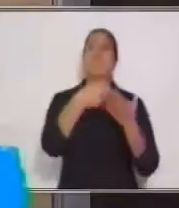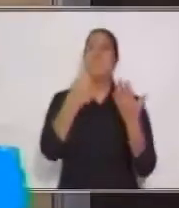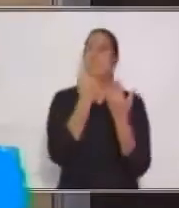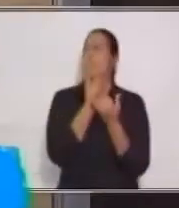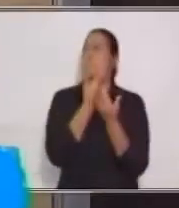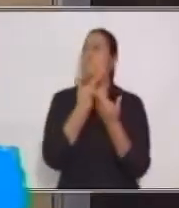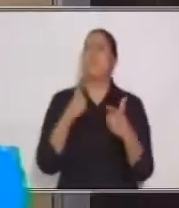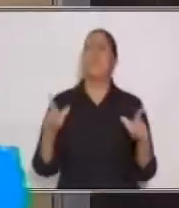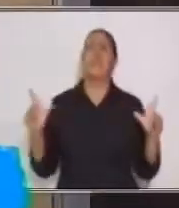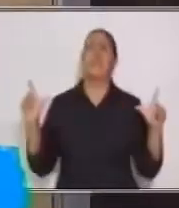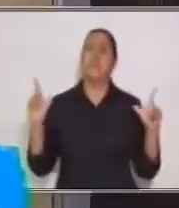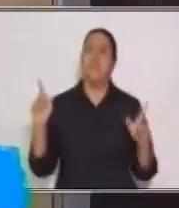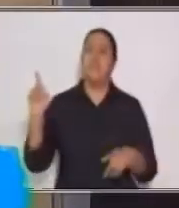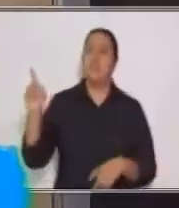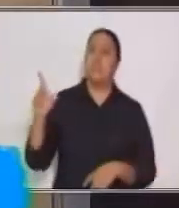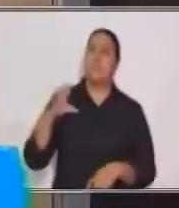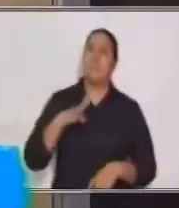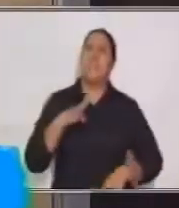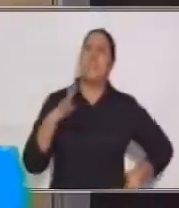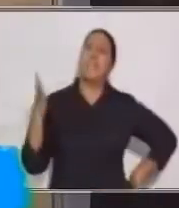Y tiene...